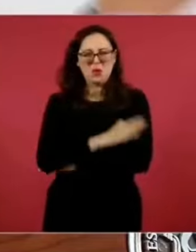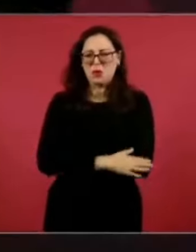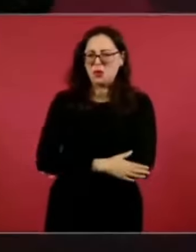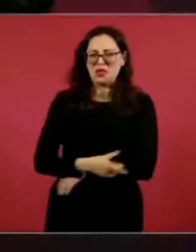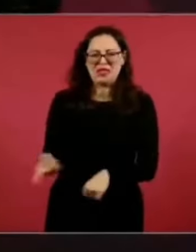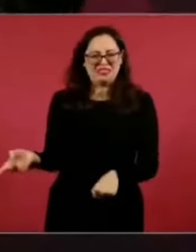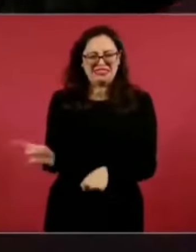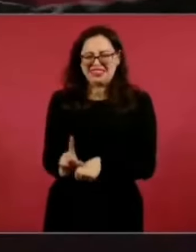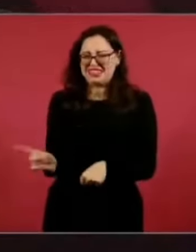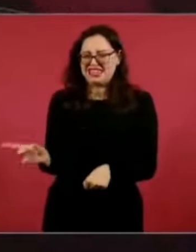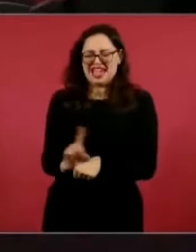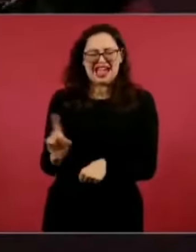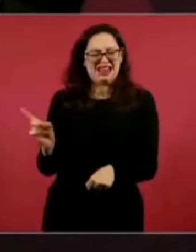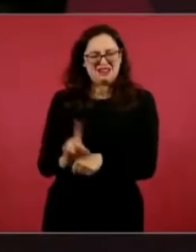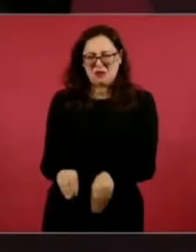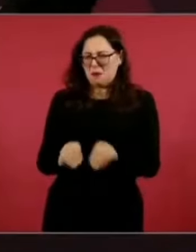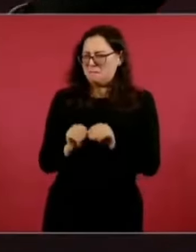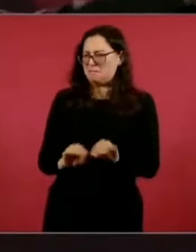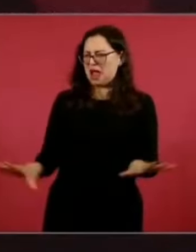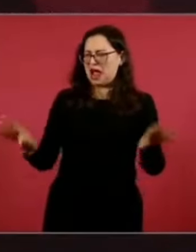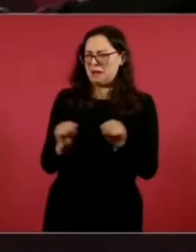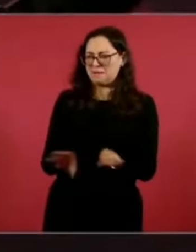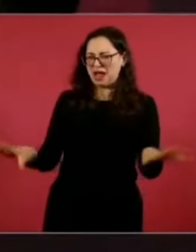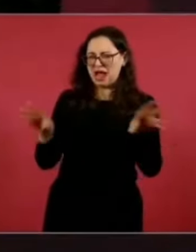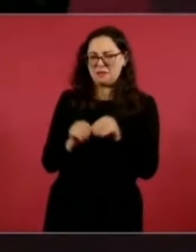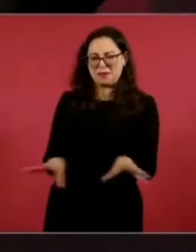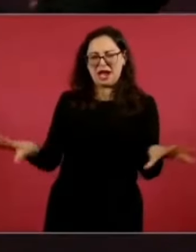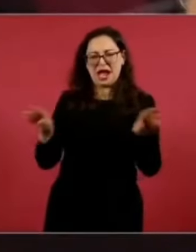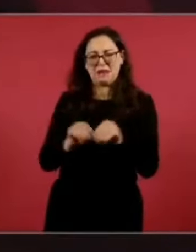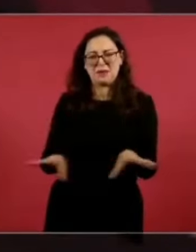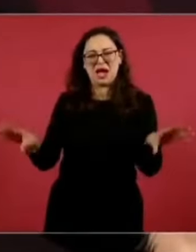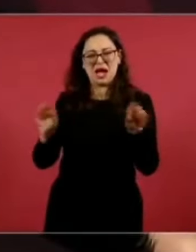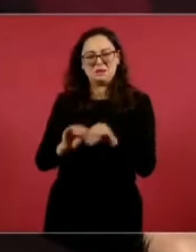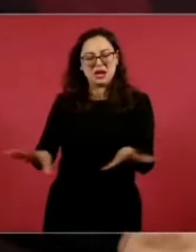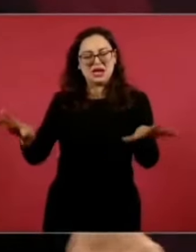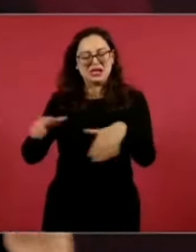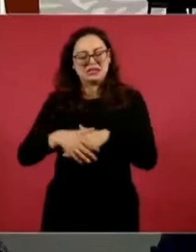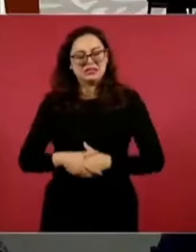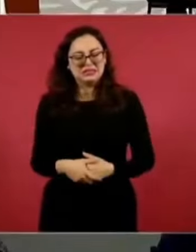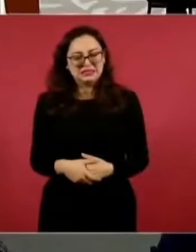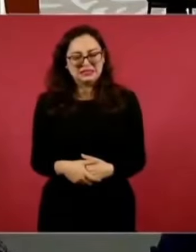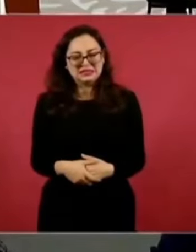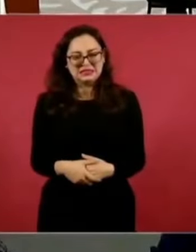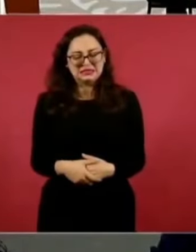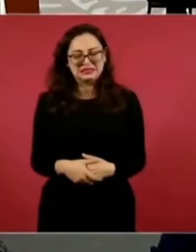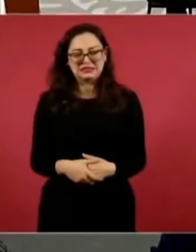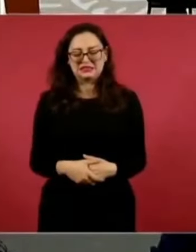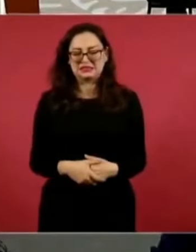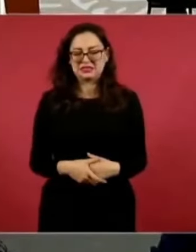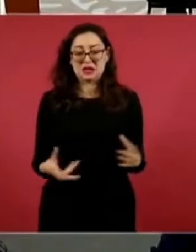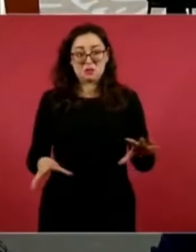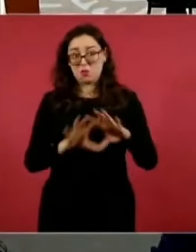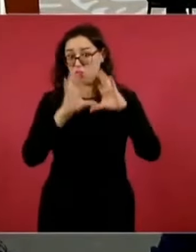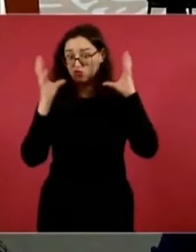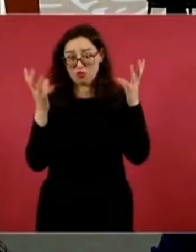Es un bombardeo de mentiras mundial.